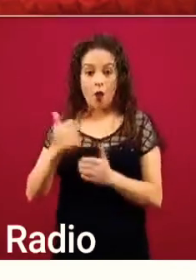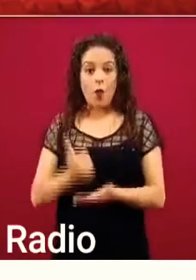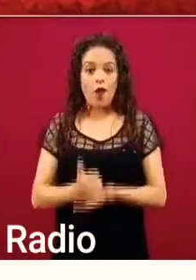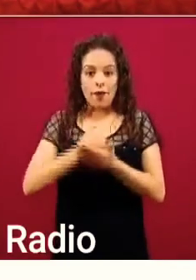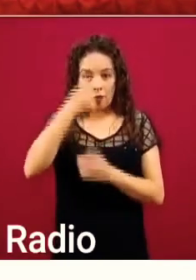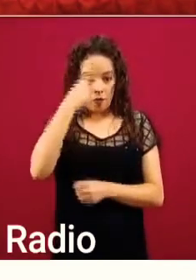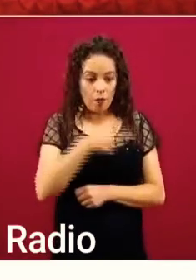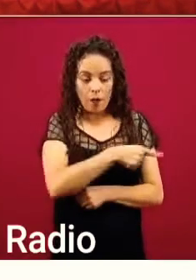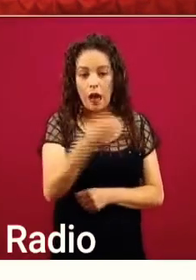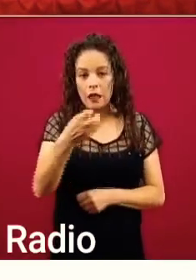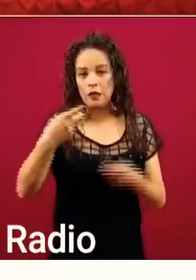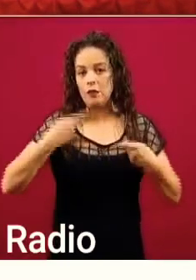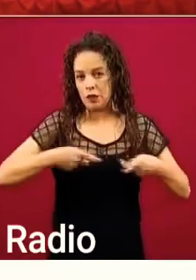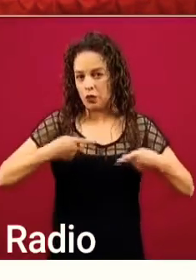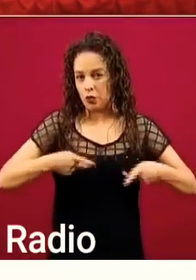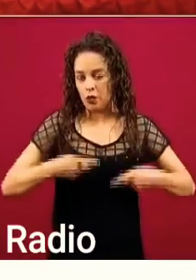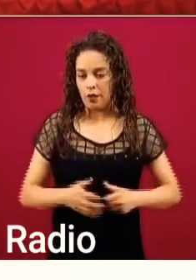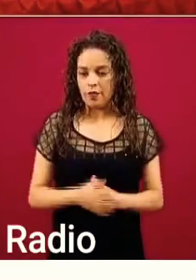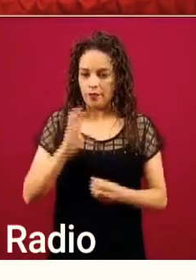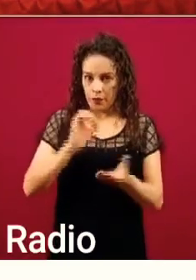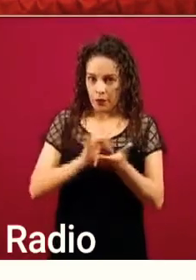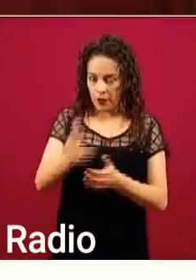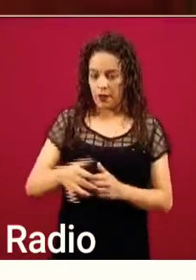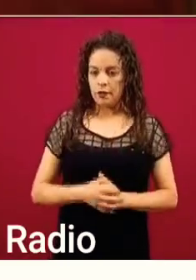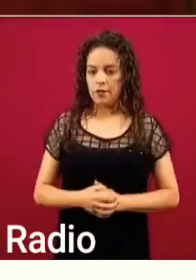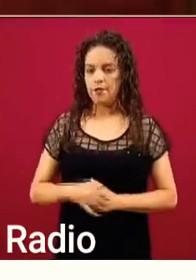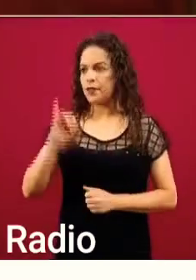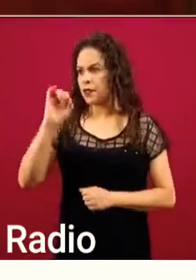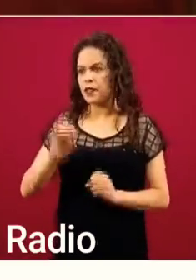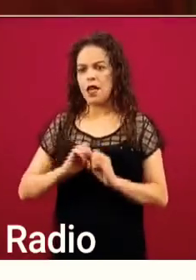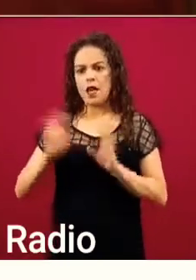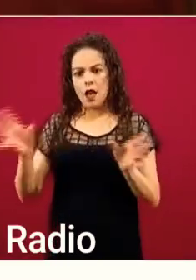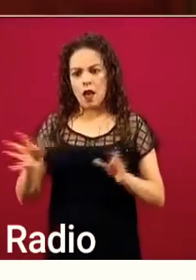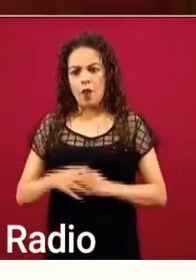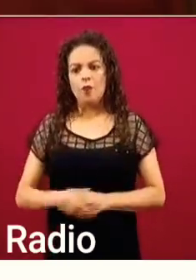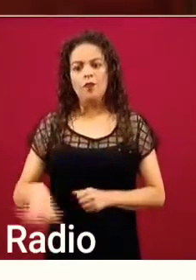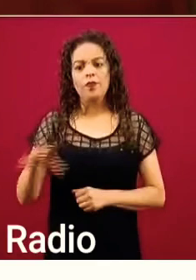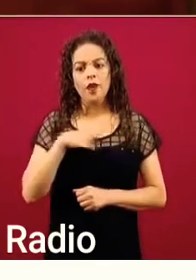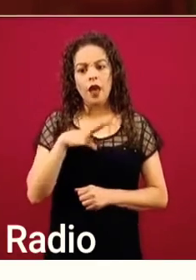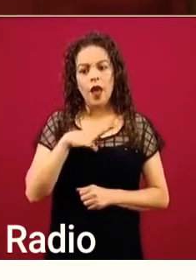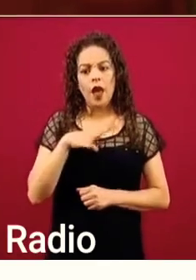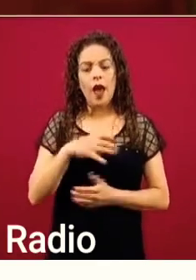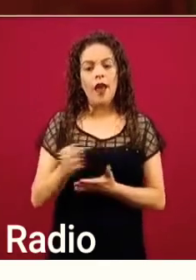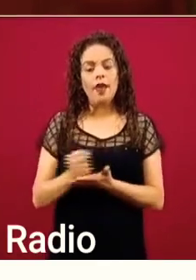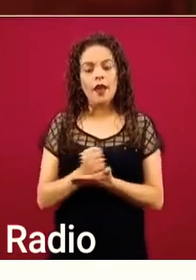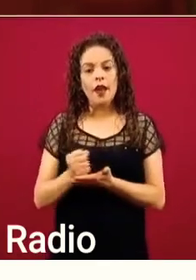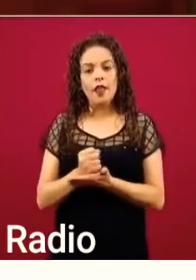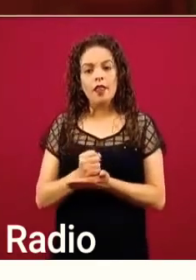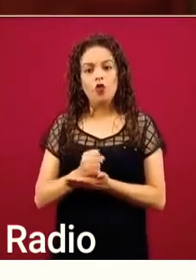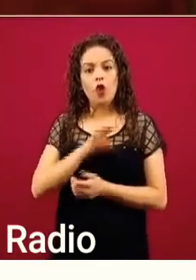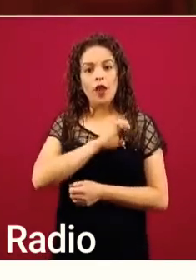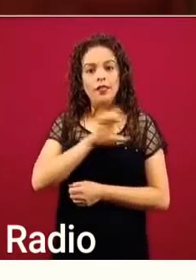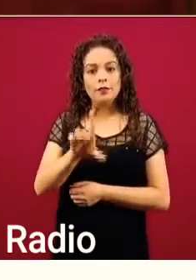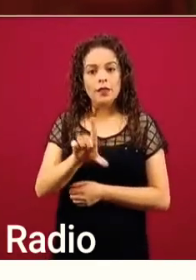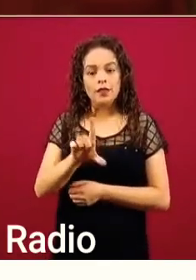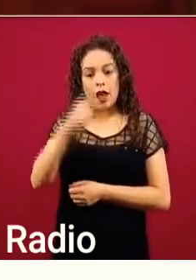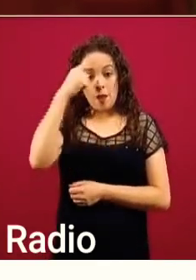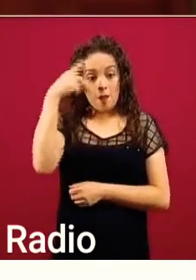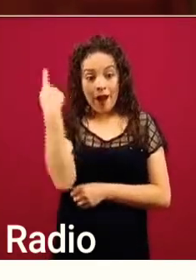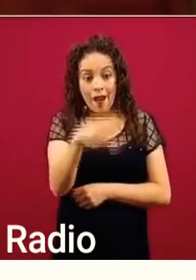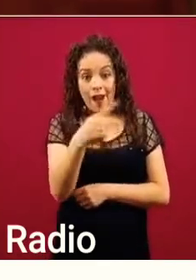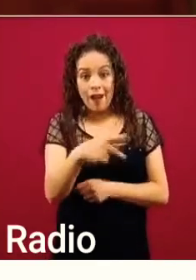Gracias. Claro que sí, te comento. De hecho, tenemos un crédito especialmente diseñado para ese grupo,